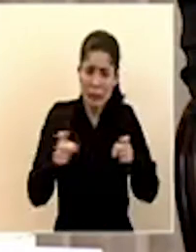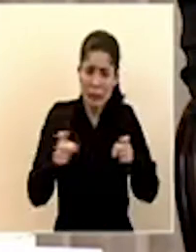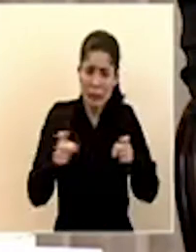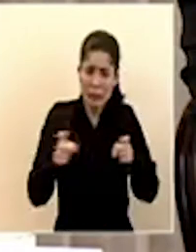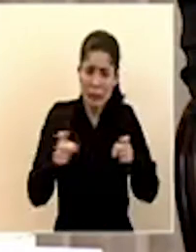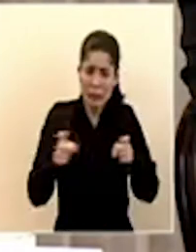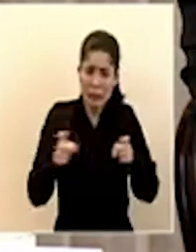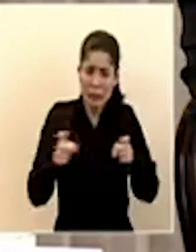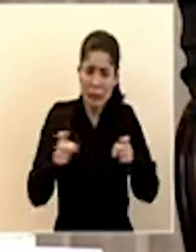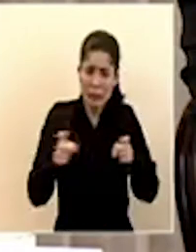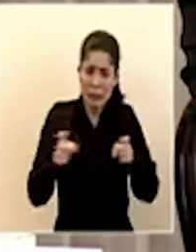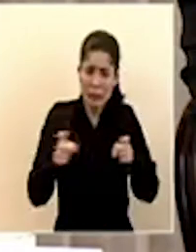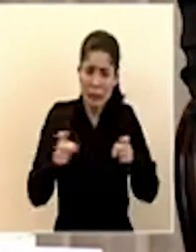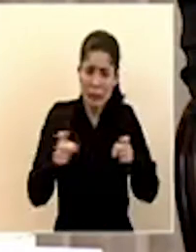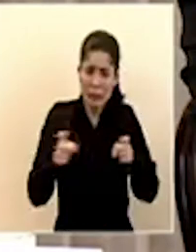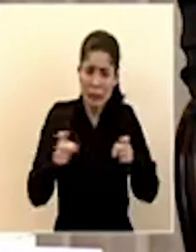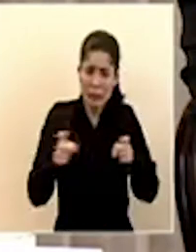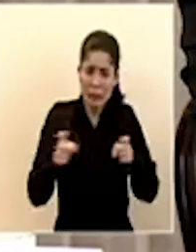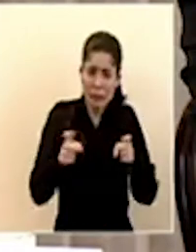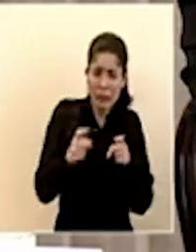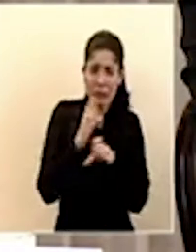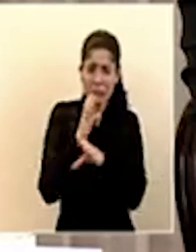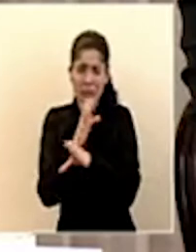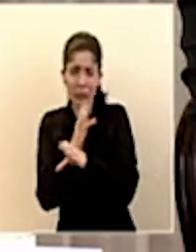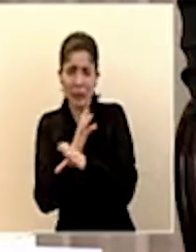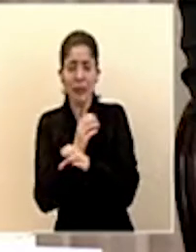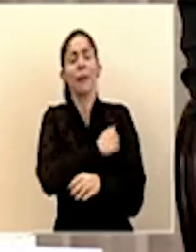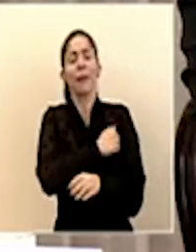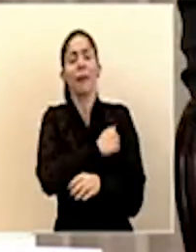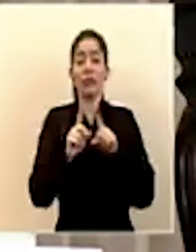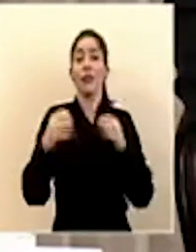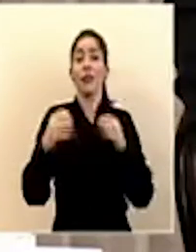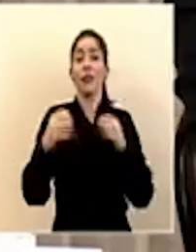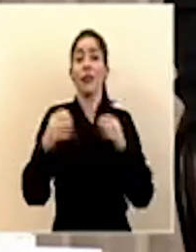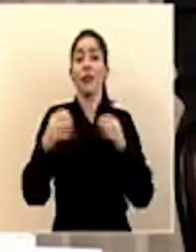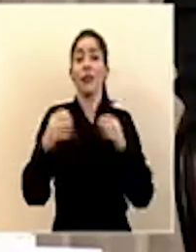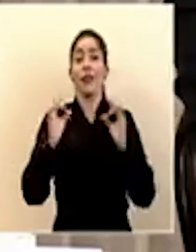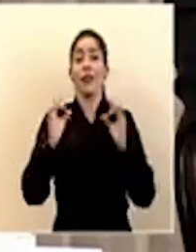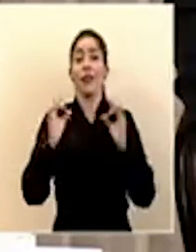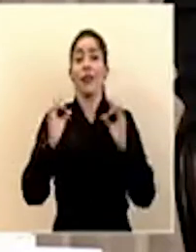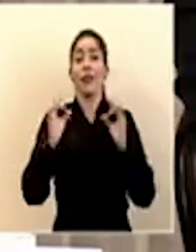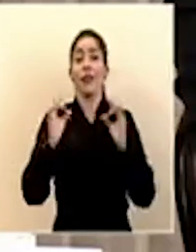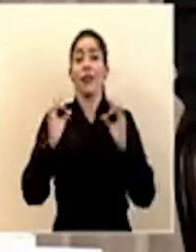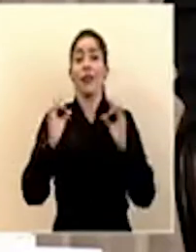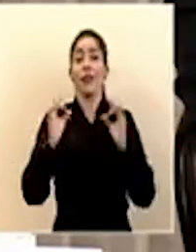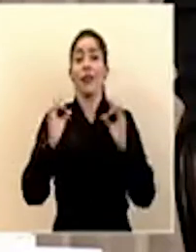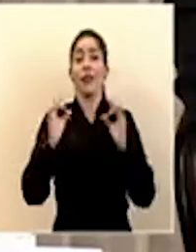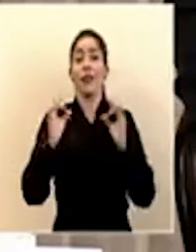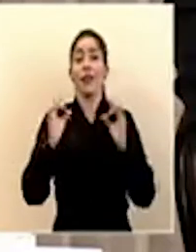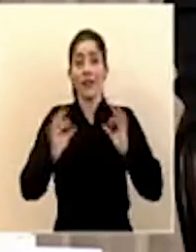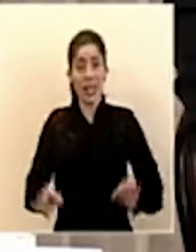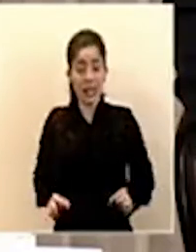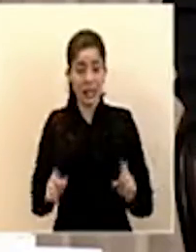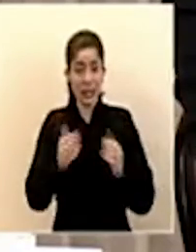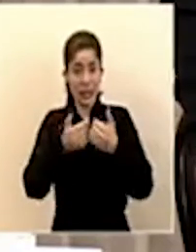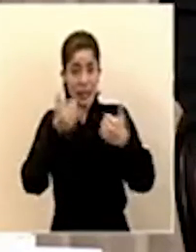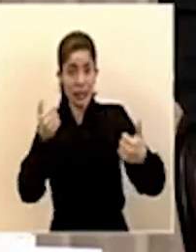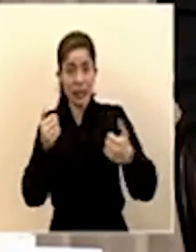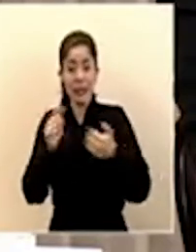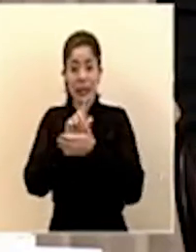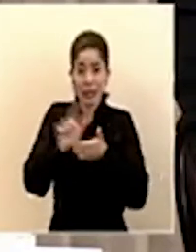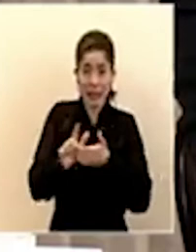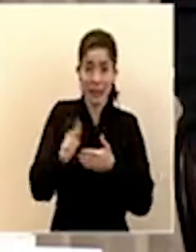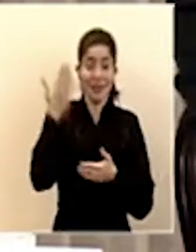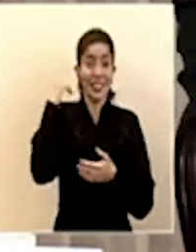en las medidas de contención más bien de perdón de distanciamiento social de distanciamiento físico y de medidas de higiene